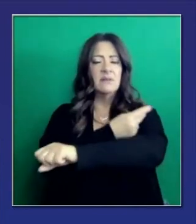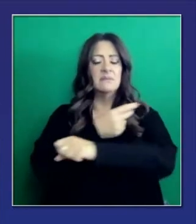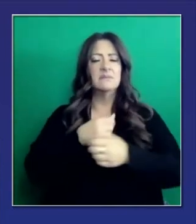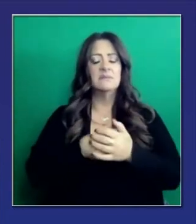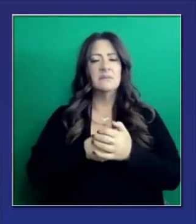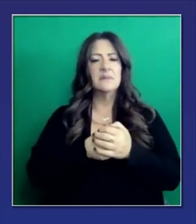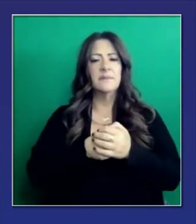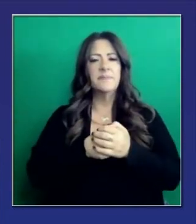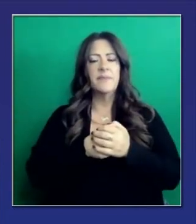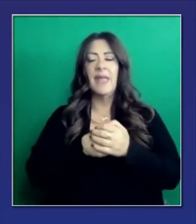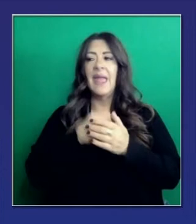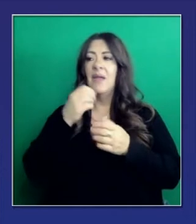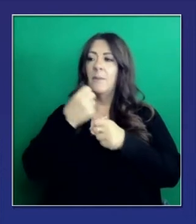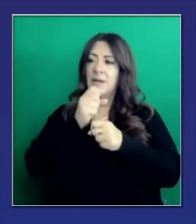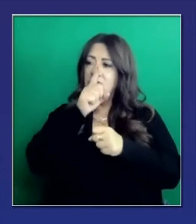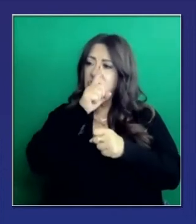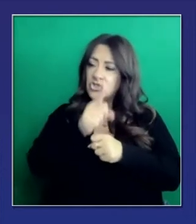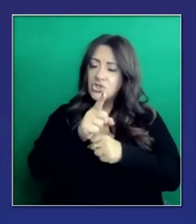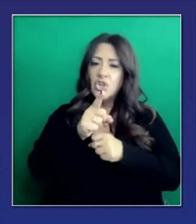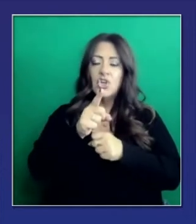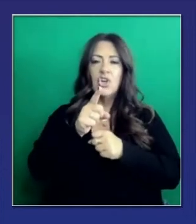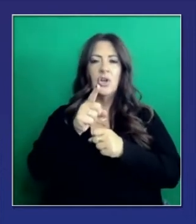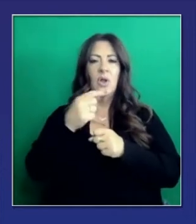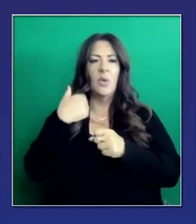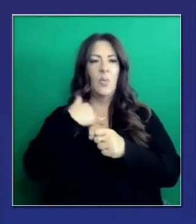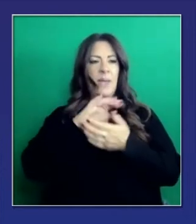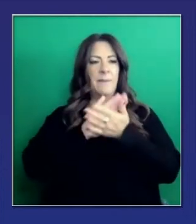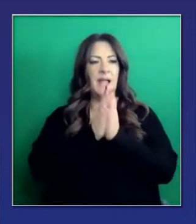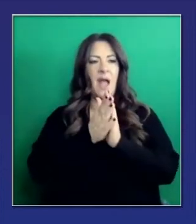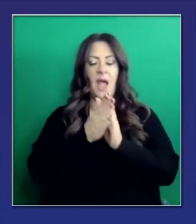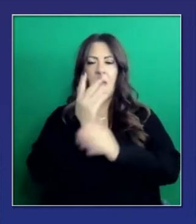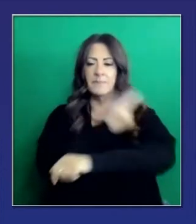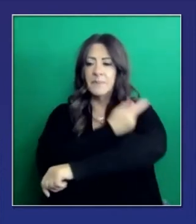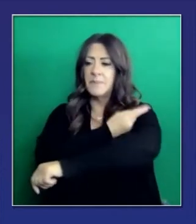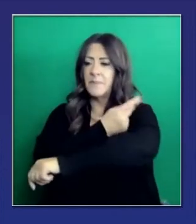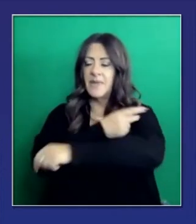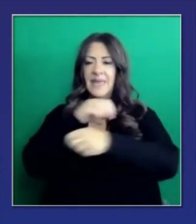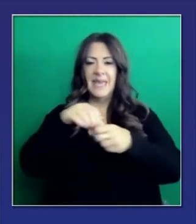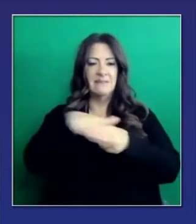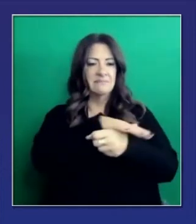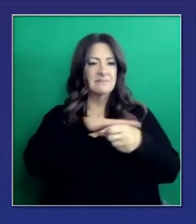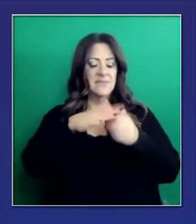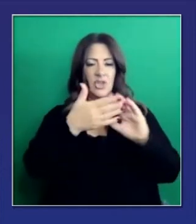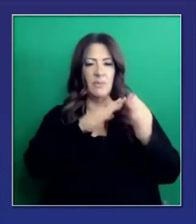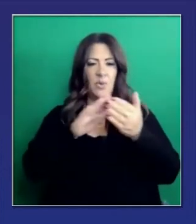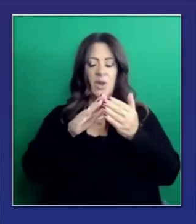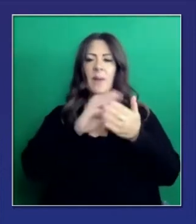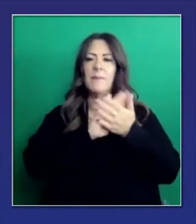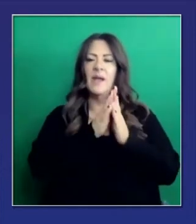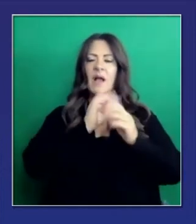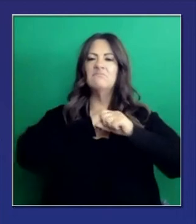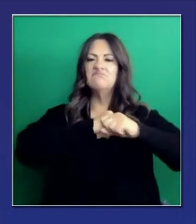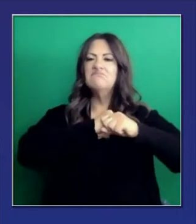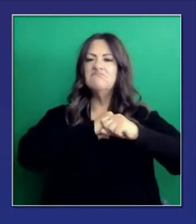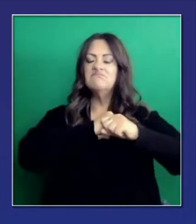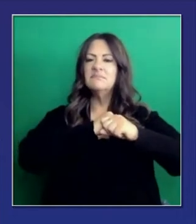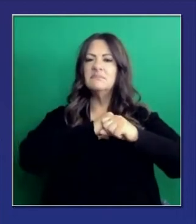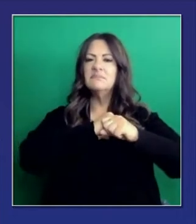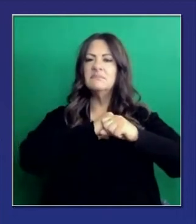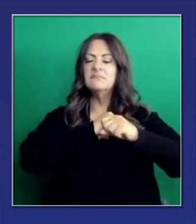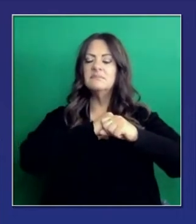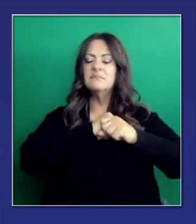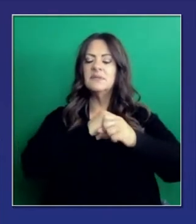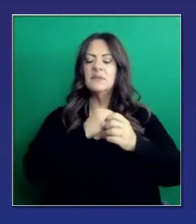llegar al objetivo. O sea, la inmunidad de rebaño es lo importante para todos los que quieran la vacuna. Para poder llegar a algo